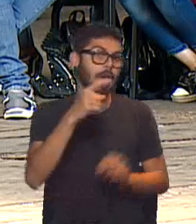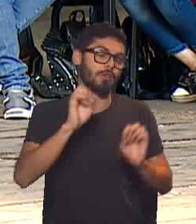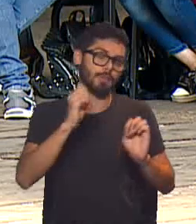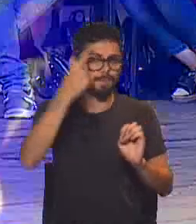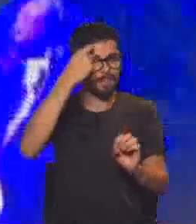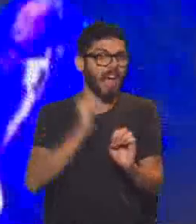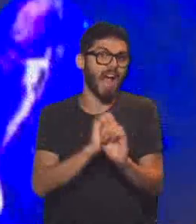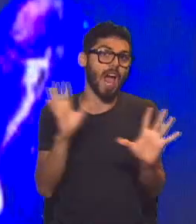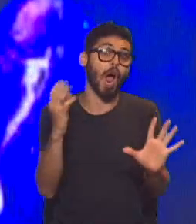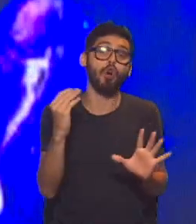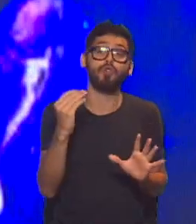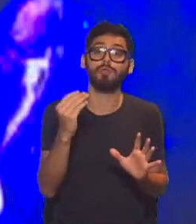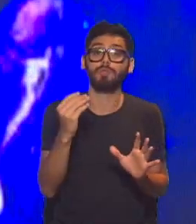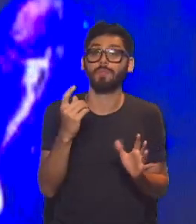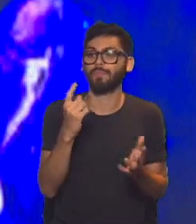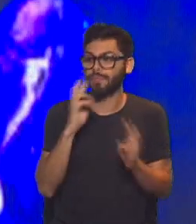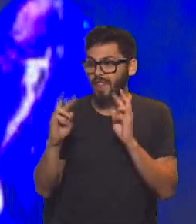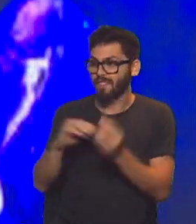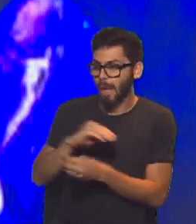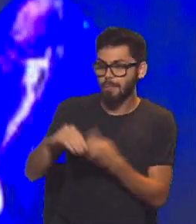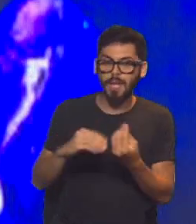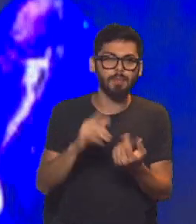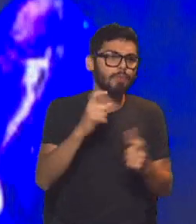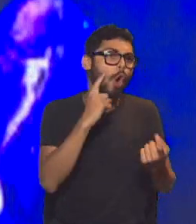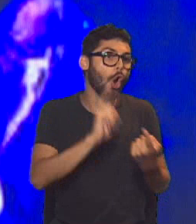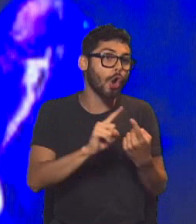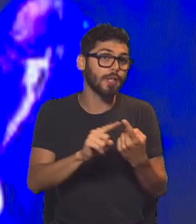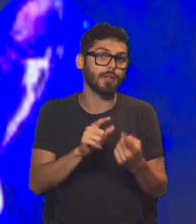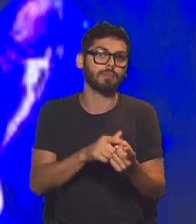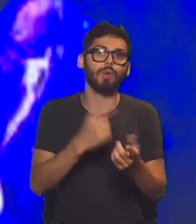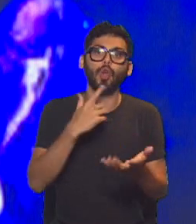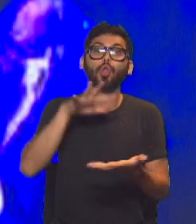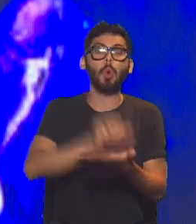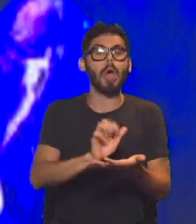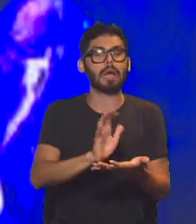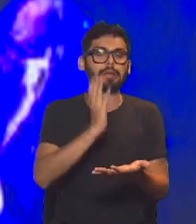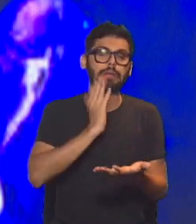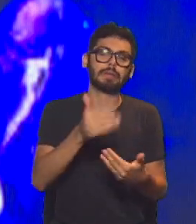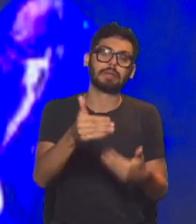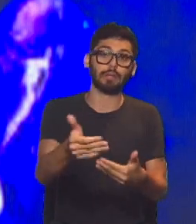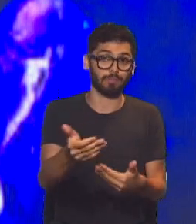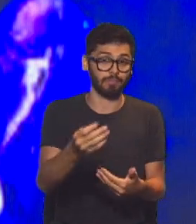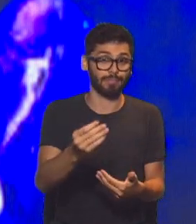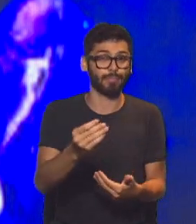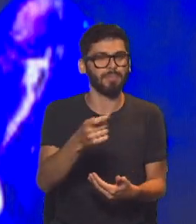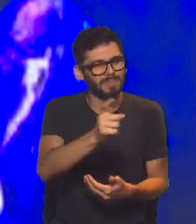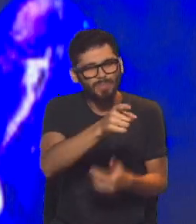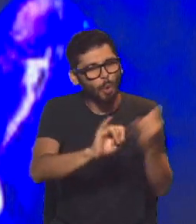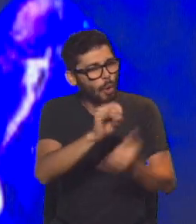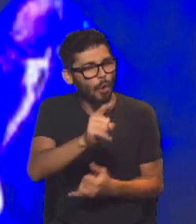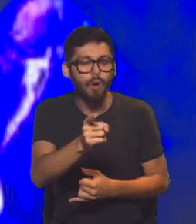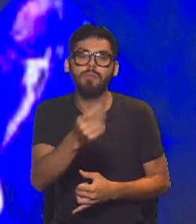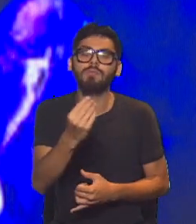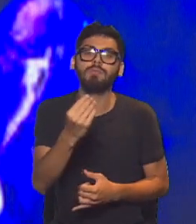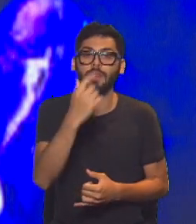lo vemos en familiares cercanos, en conocidos, esto de posponer los turnos, porque precisamente usted siempre lo cuenta, esto de lo que